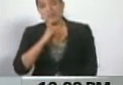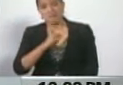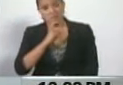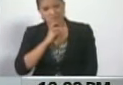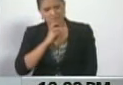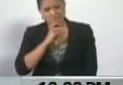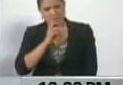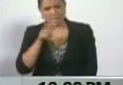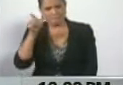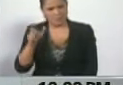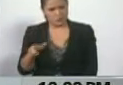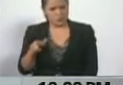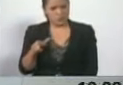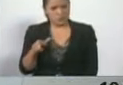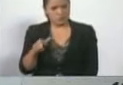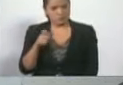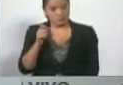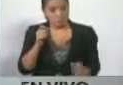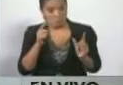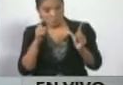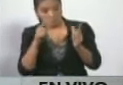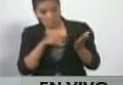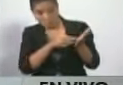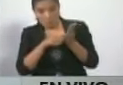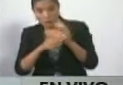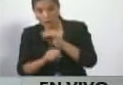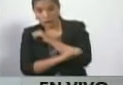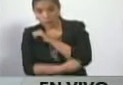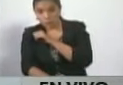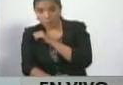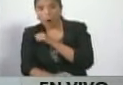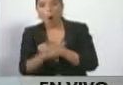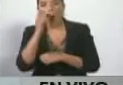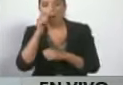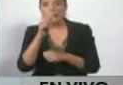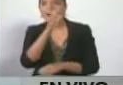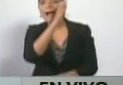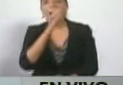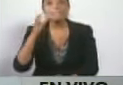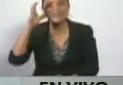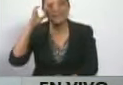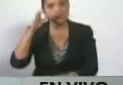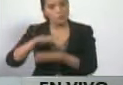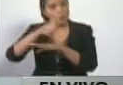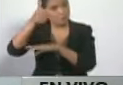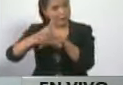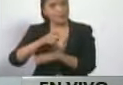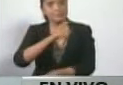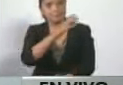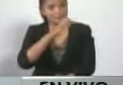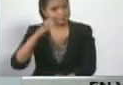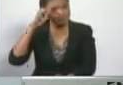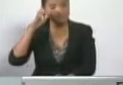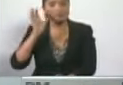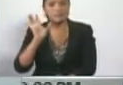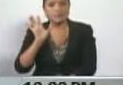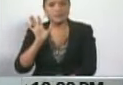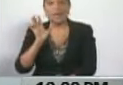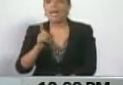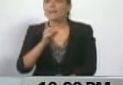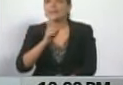los ojos aquel que vea las pruebas del fraude que cometió el señor Capriles. ¿Verdad? Es difícil.